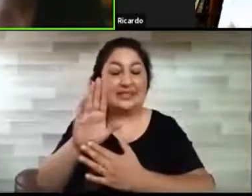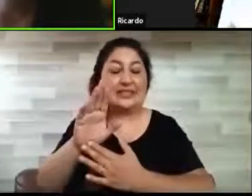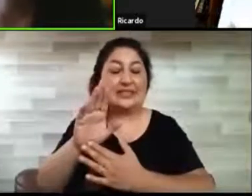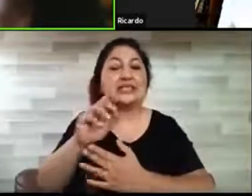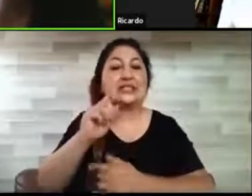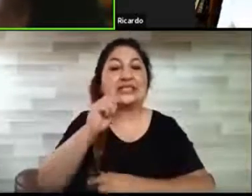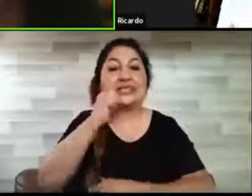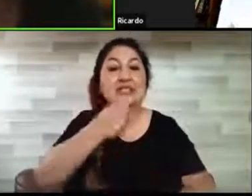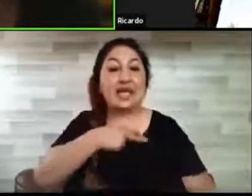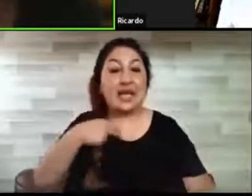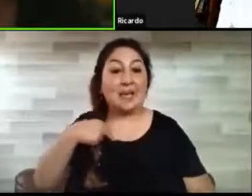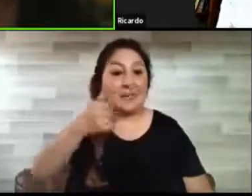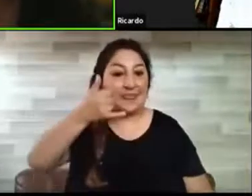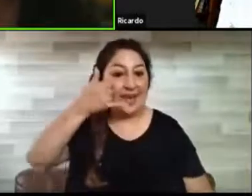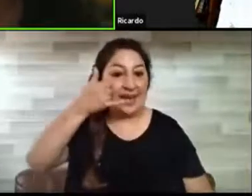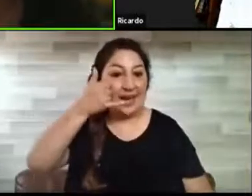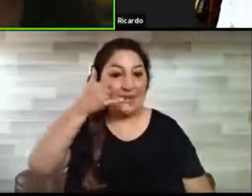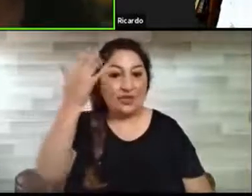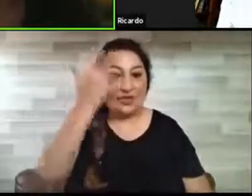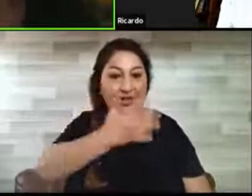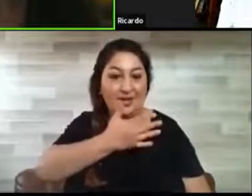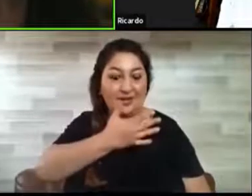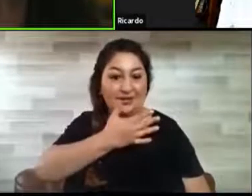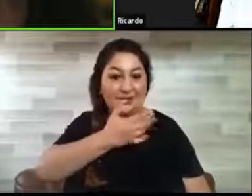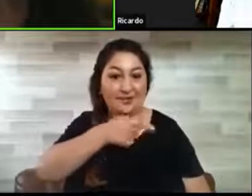ya dejo paso a Ricardo, voy a compartir pantalla.